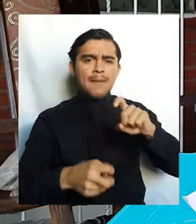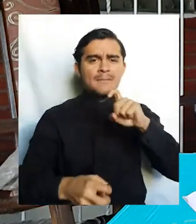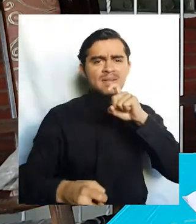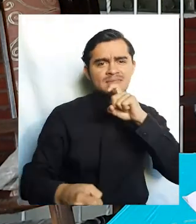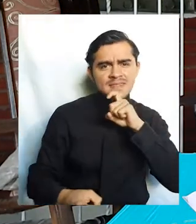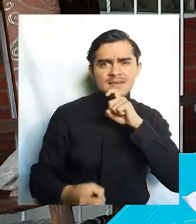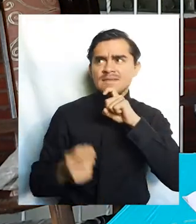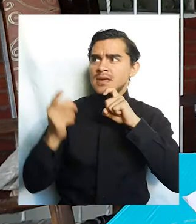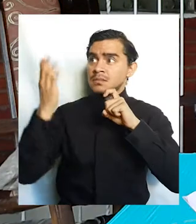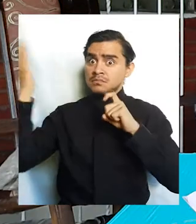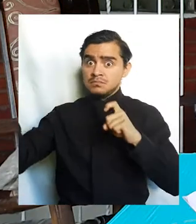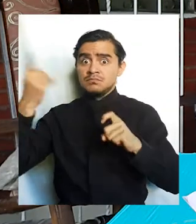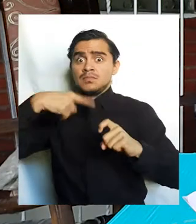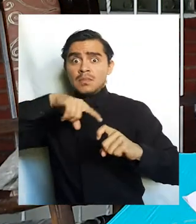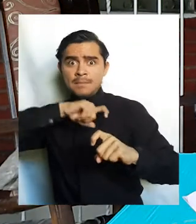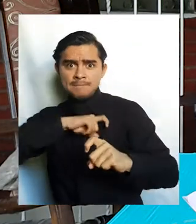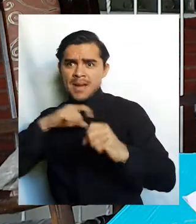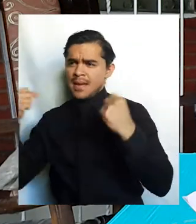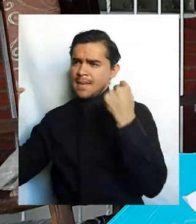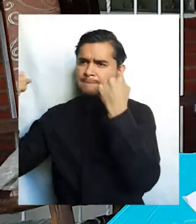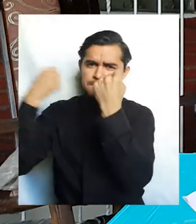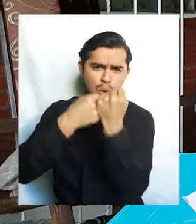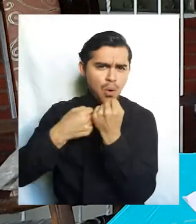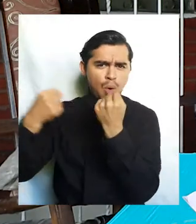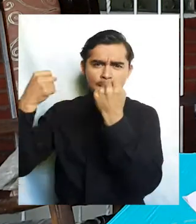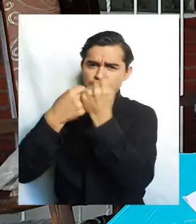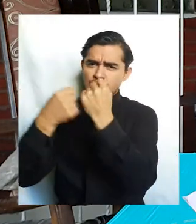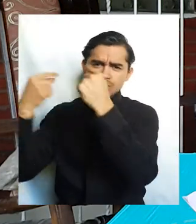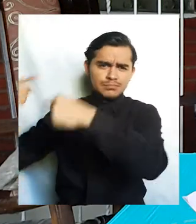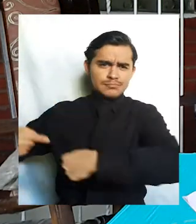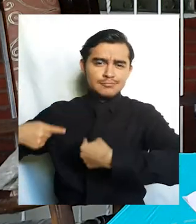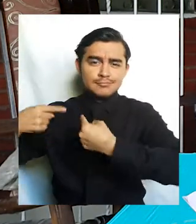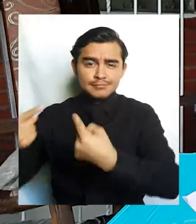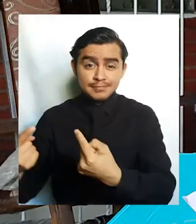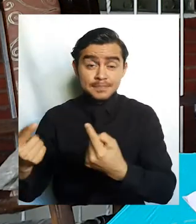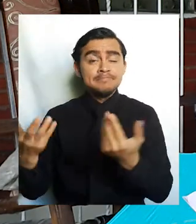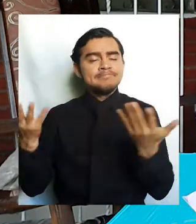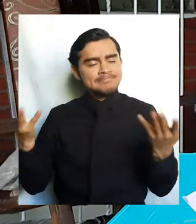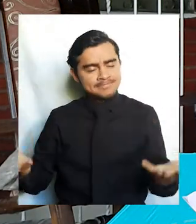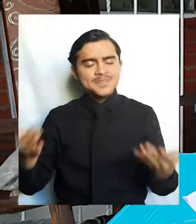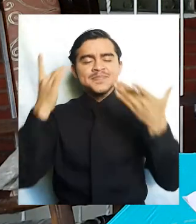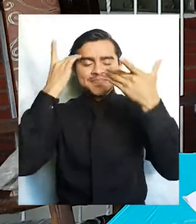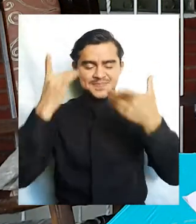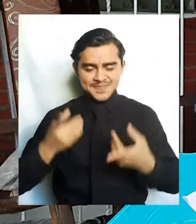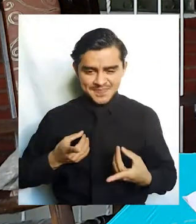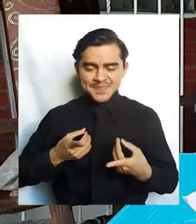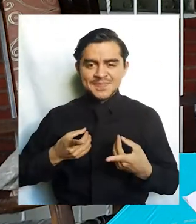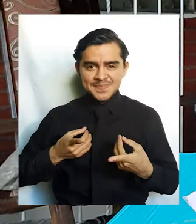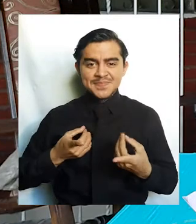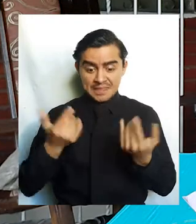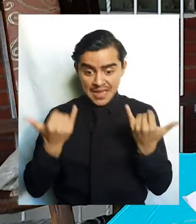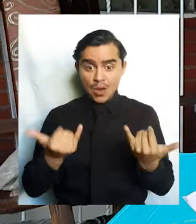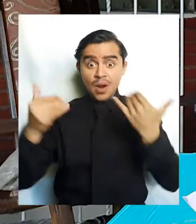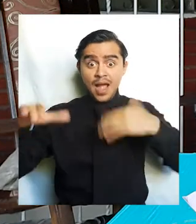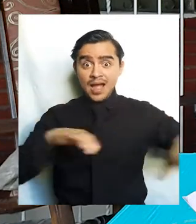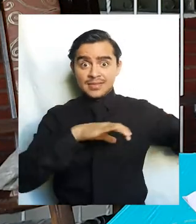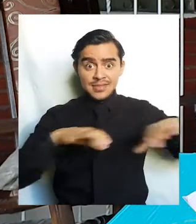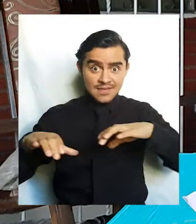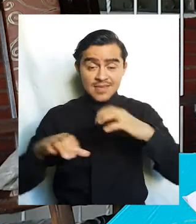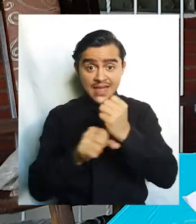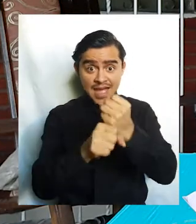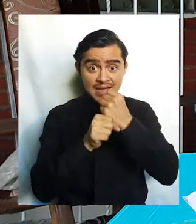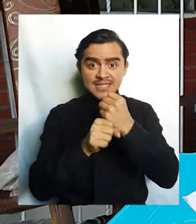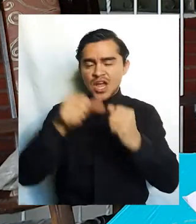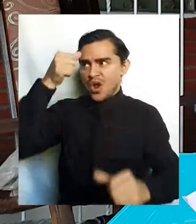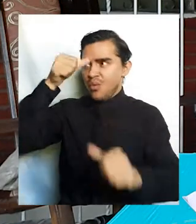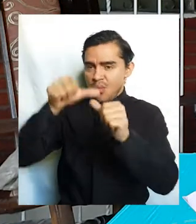más difíciles y en los momentos que más lo ha necesitado, es por eso que nosotros vamos a realizar esta actividad en conmemoración